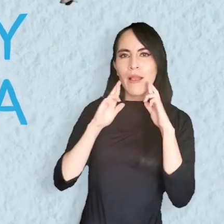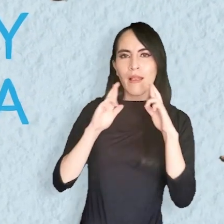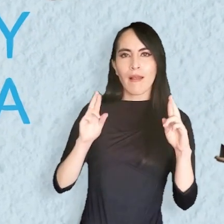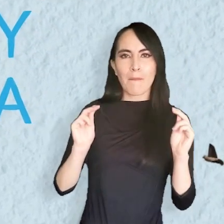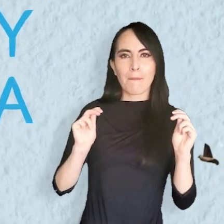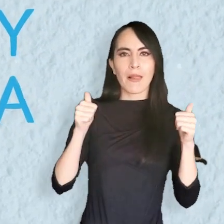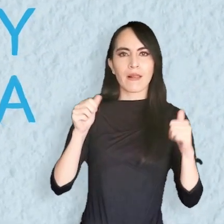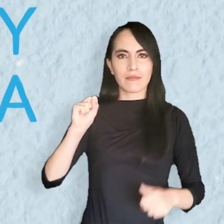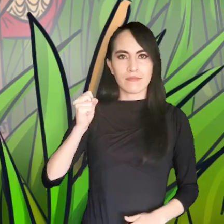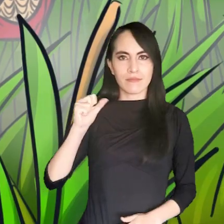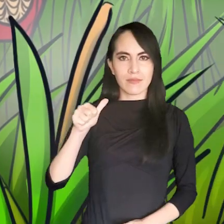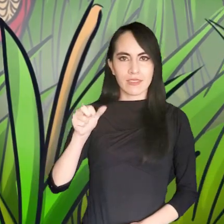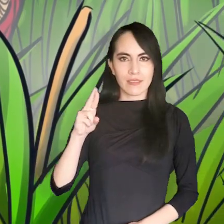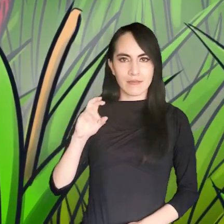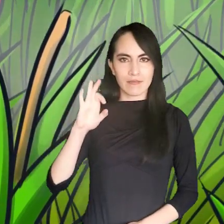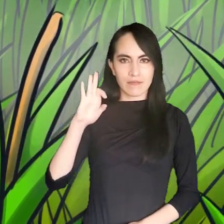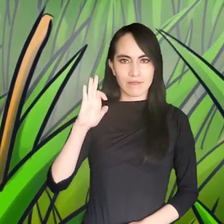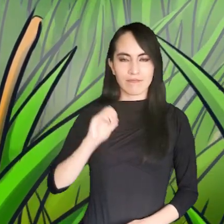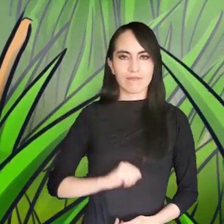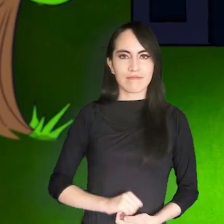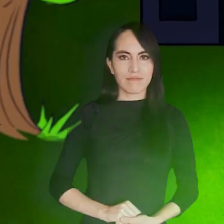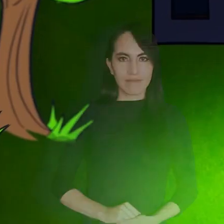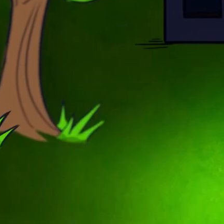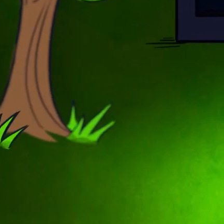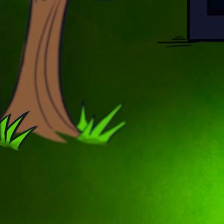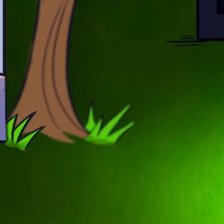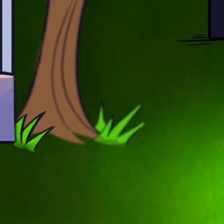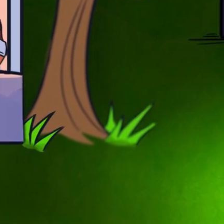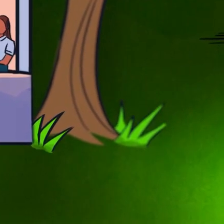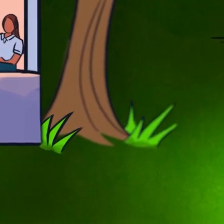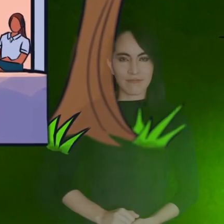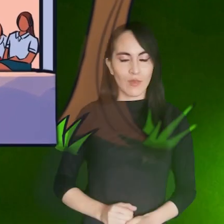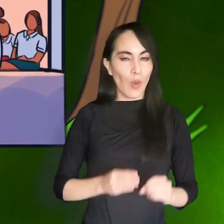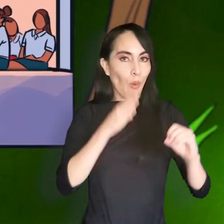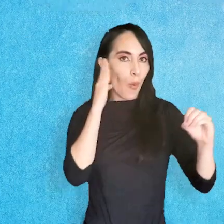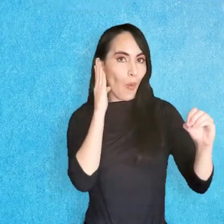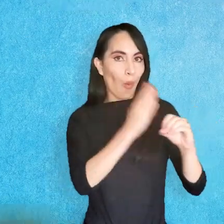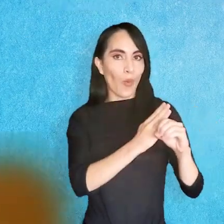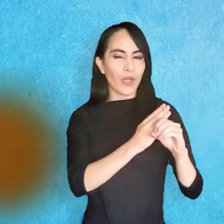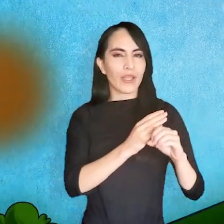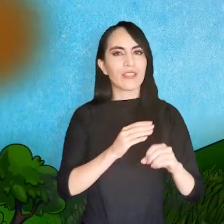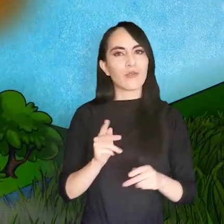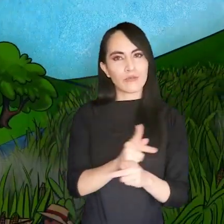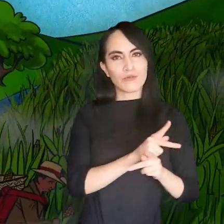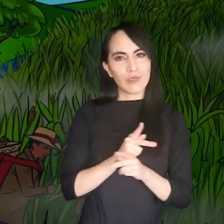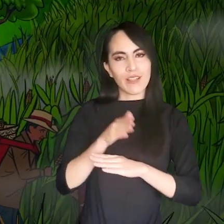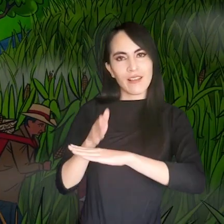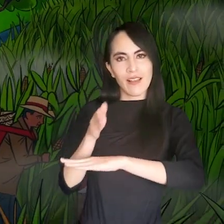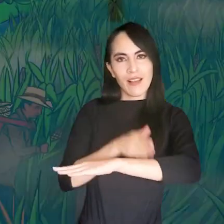Rápida SART, con el objetivo de prevenir la vulneración de los derechos humanos y de la naturaleza.